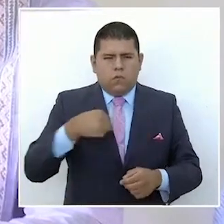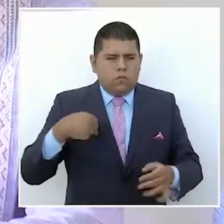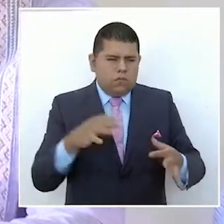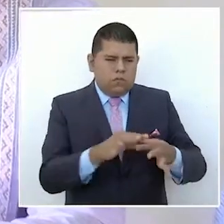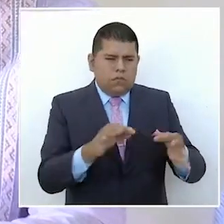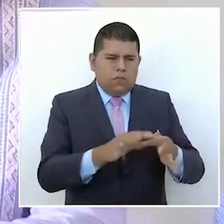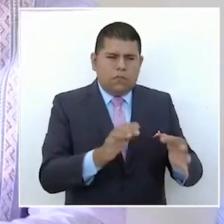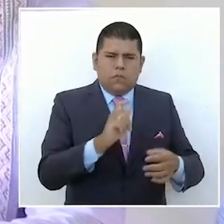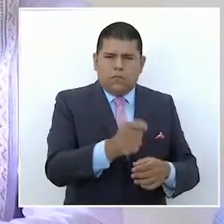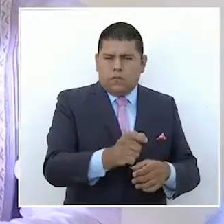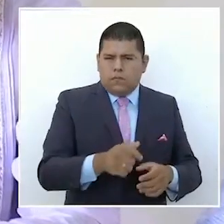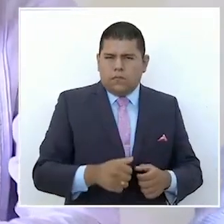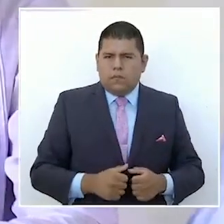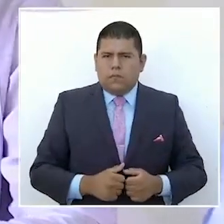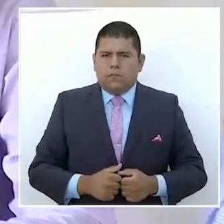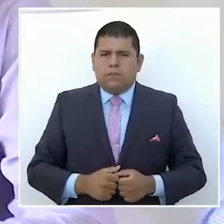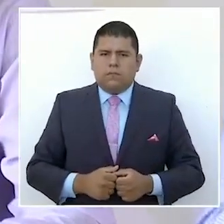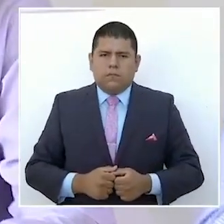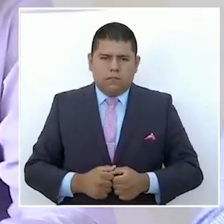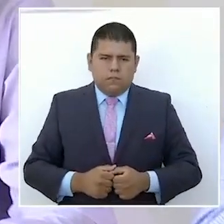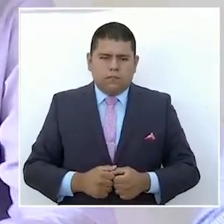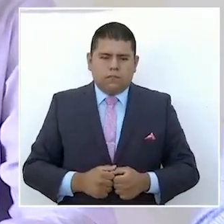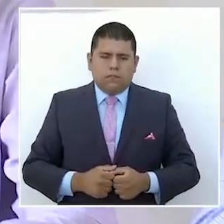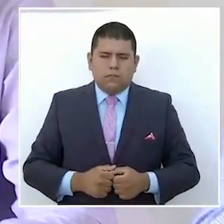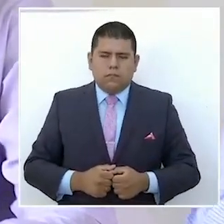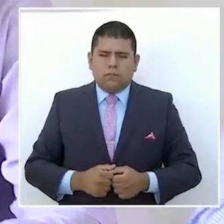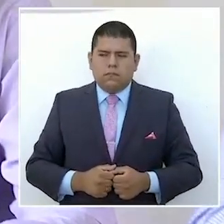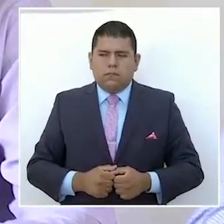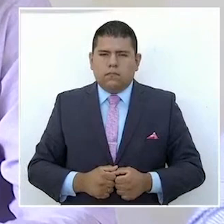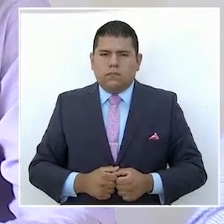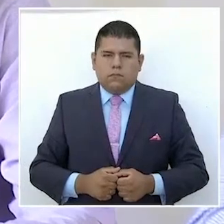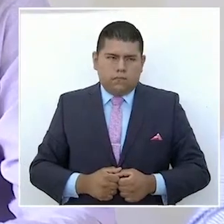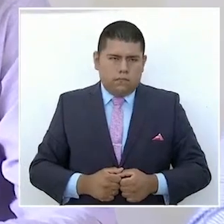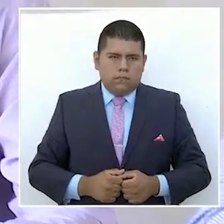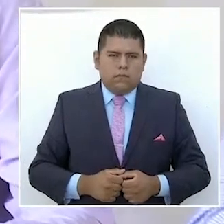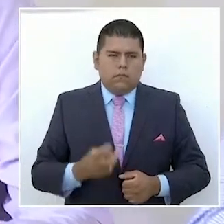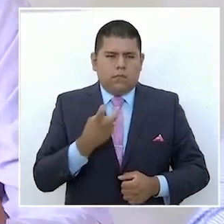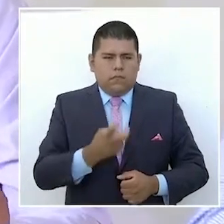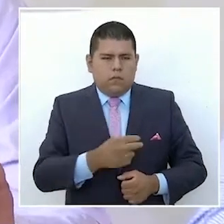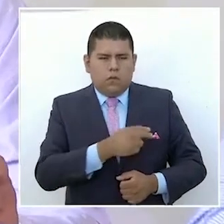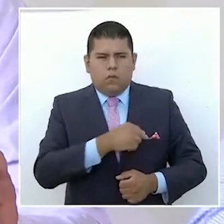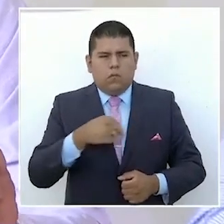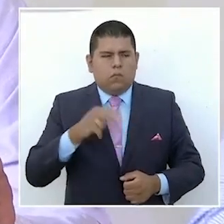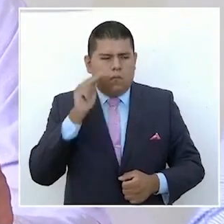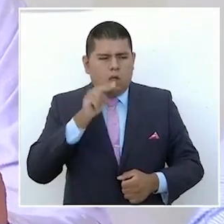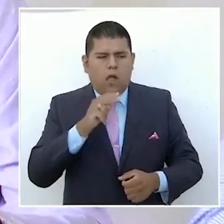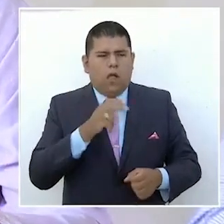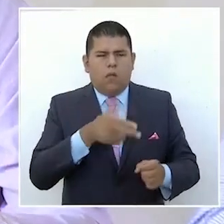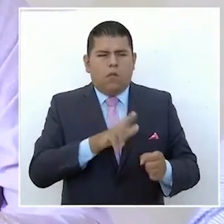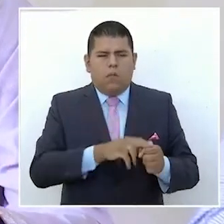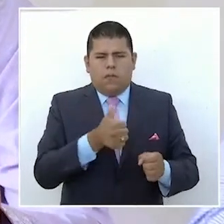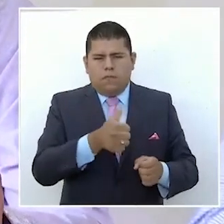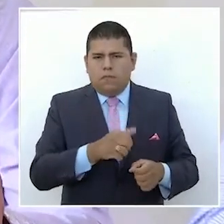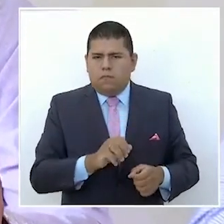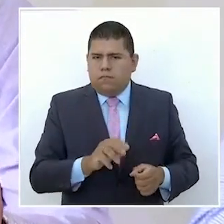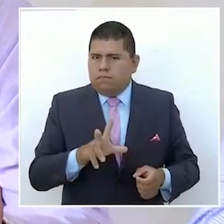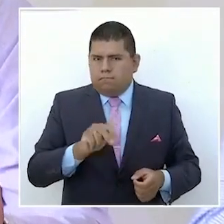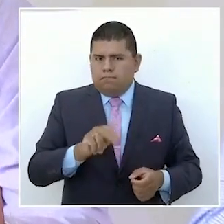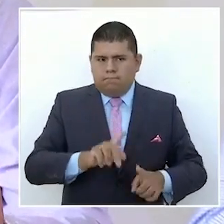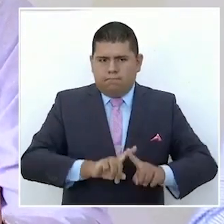es algo fuera de lo normal, es una idea